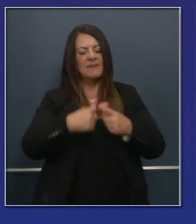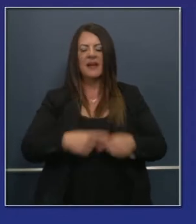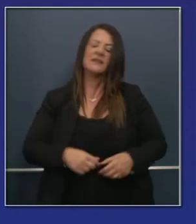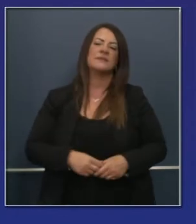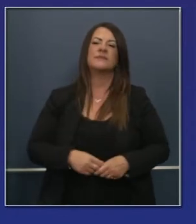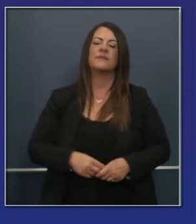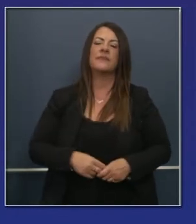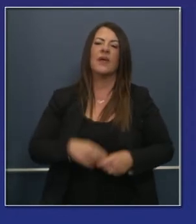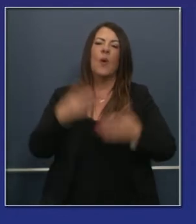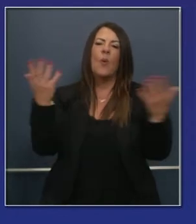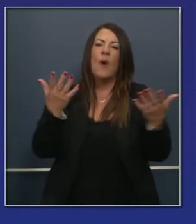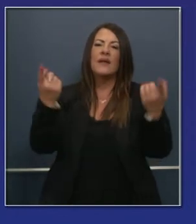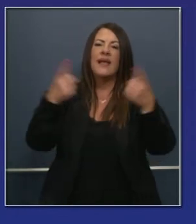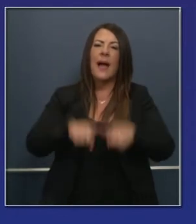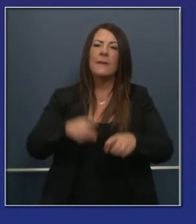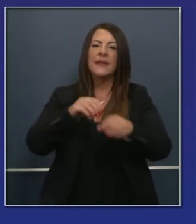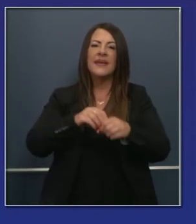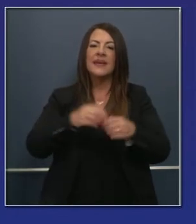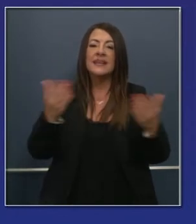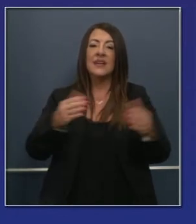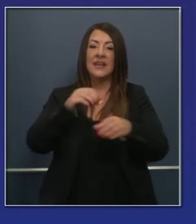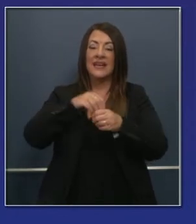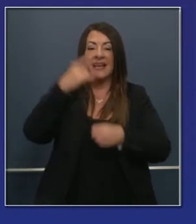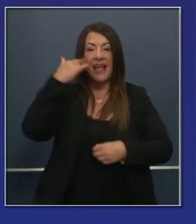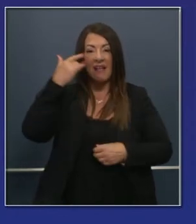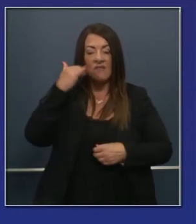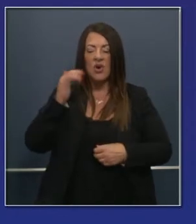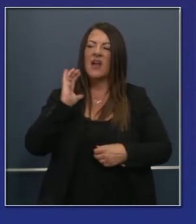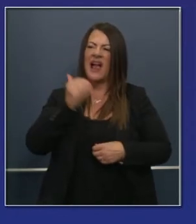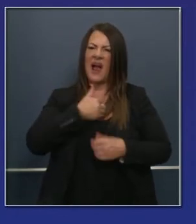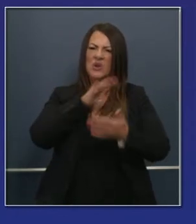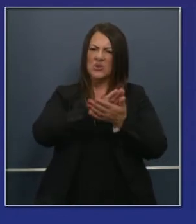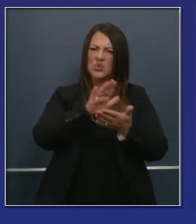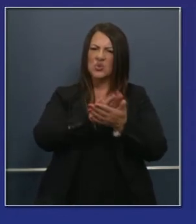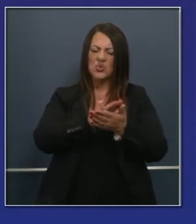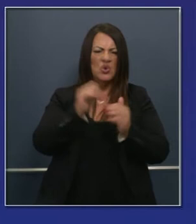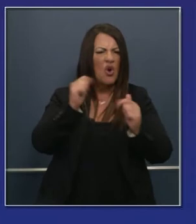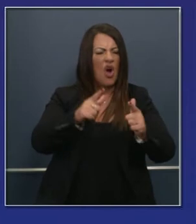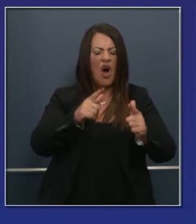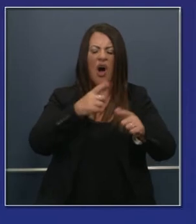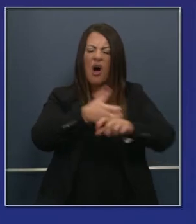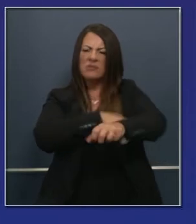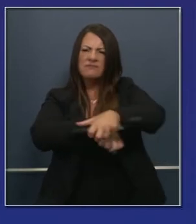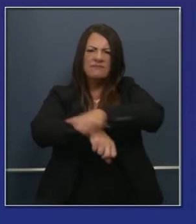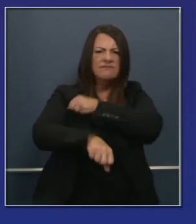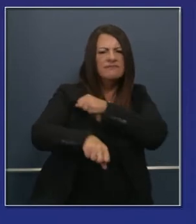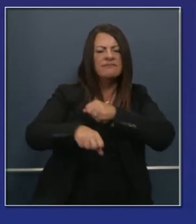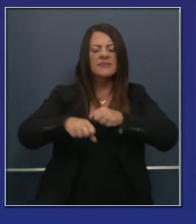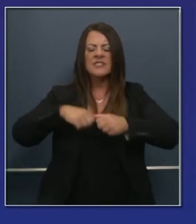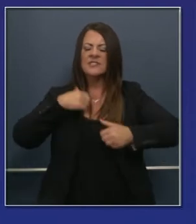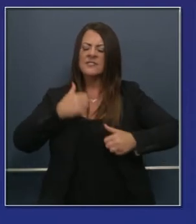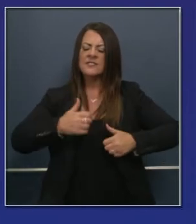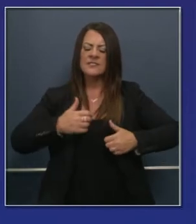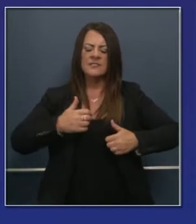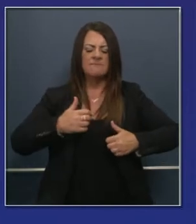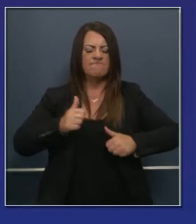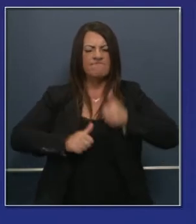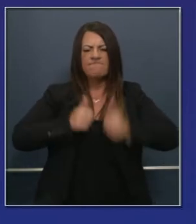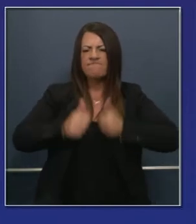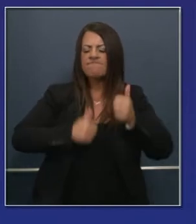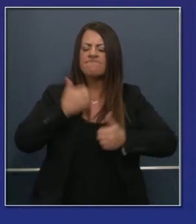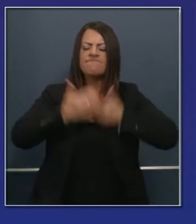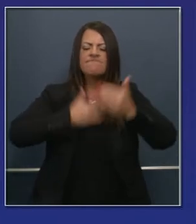está hablando. Quiero darle un anticipo de lo que estamos haciendo, cómo nuestro sistema escolar está reaccionando a todas las